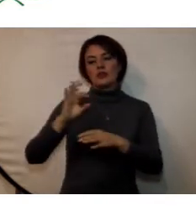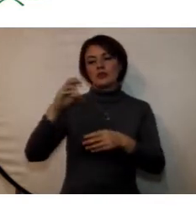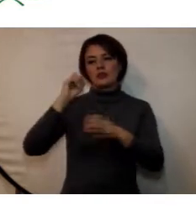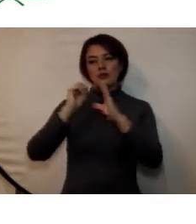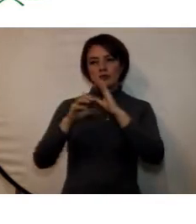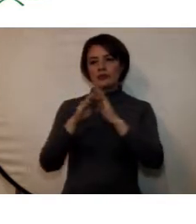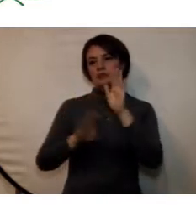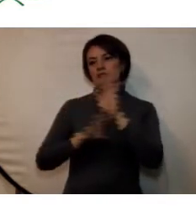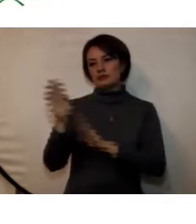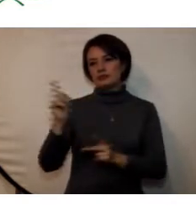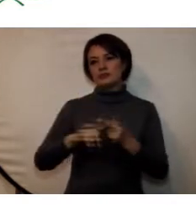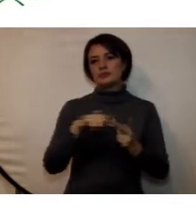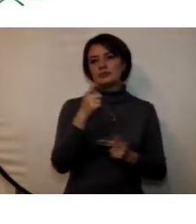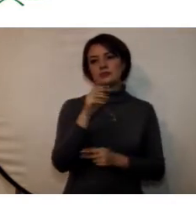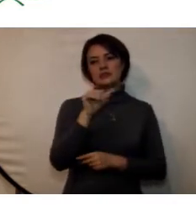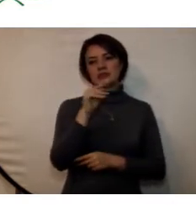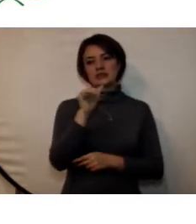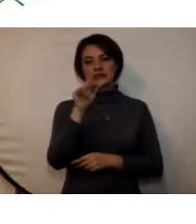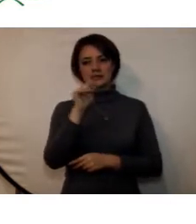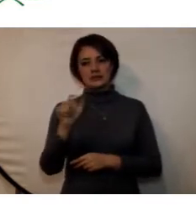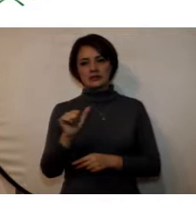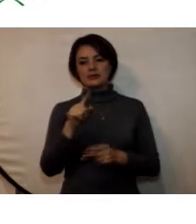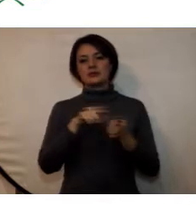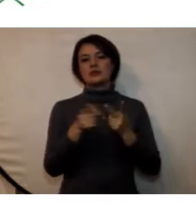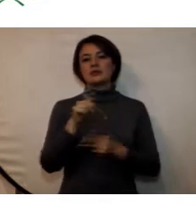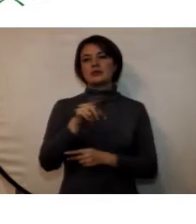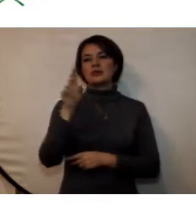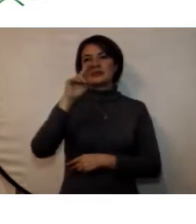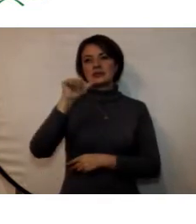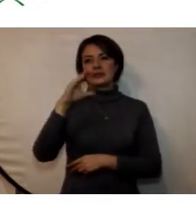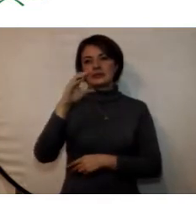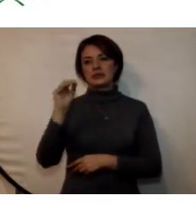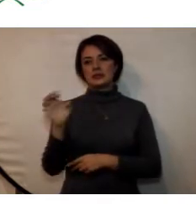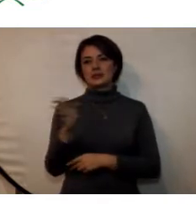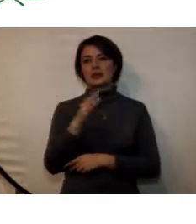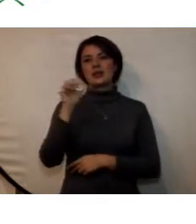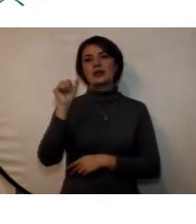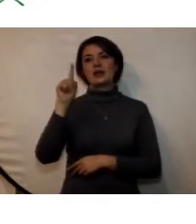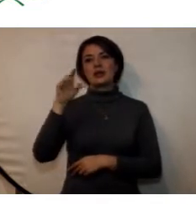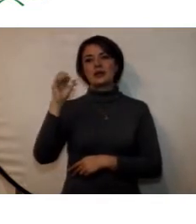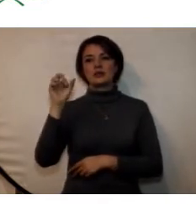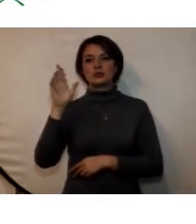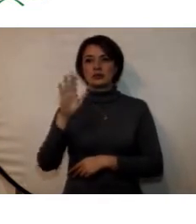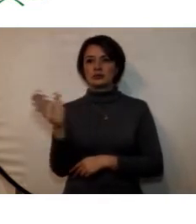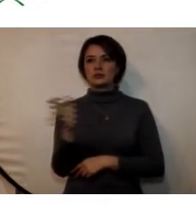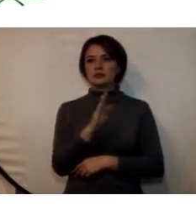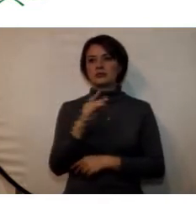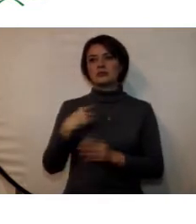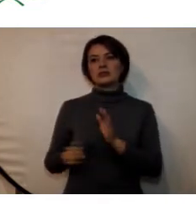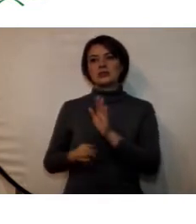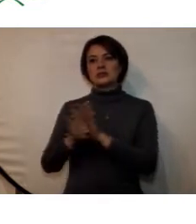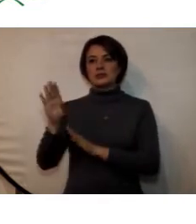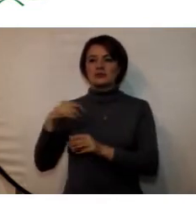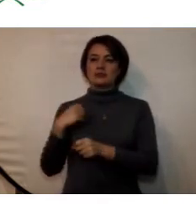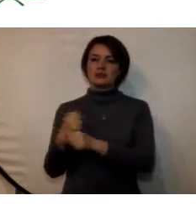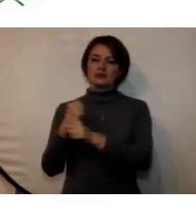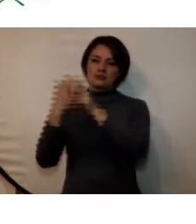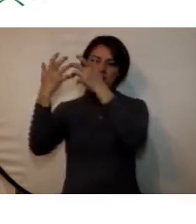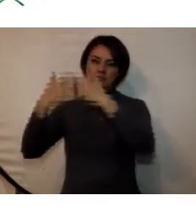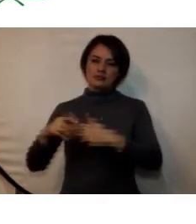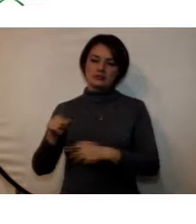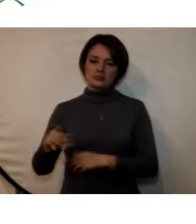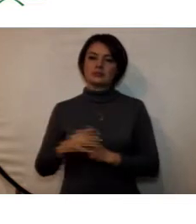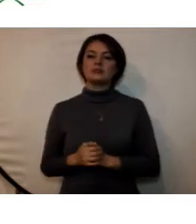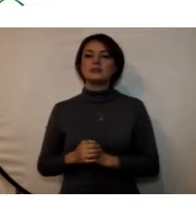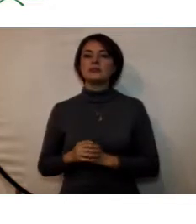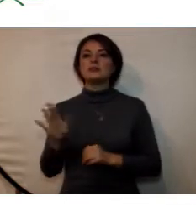Sabana Centro Región de Innovación RIN organización SAGE Reúne ASCUN y el centro de desarrollo empresarial Sabana por otro lado como una